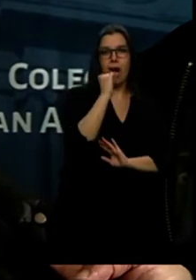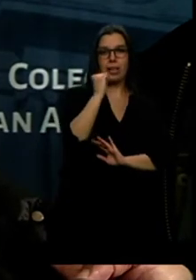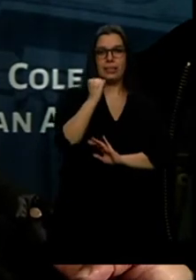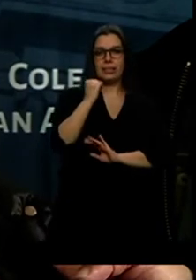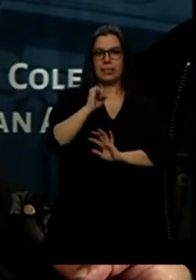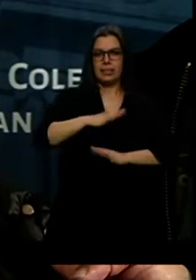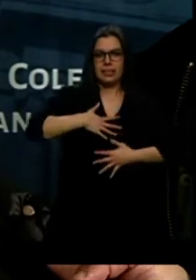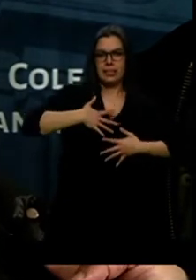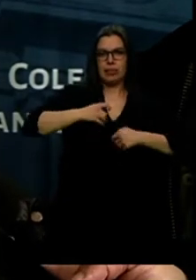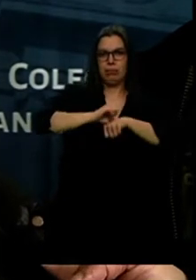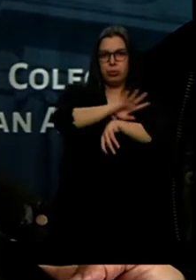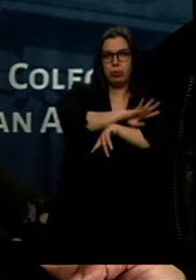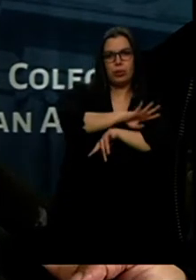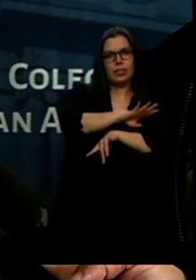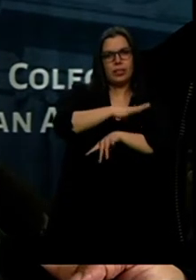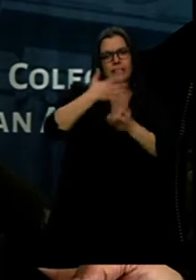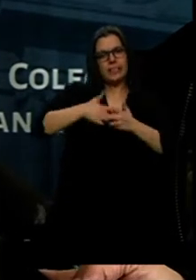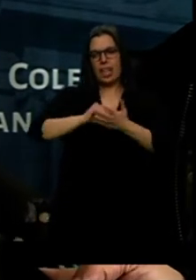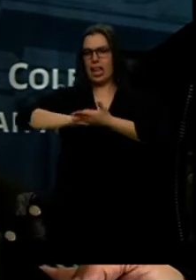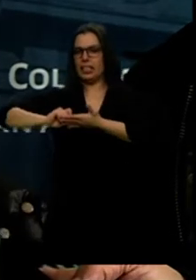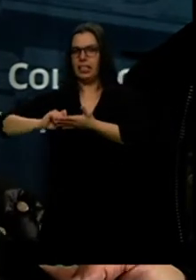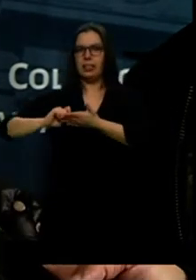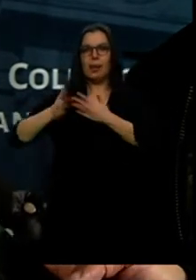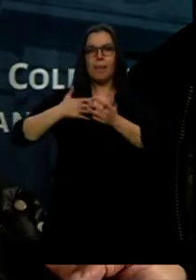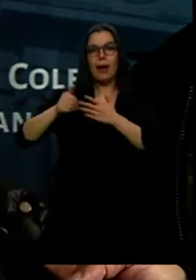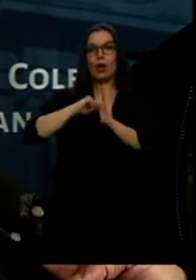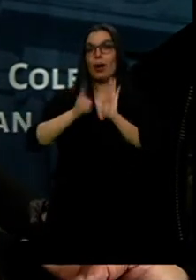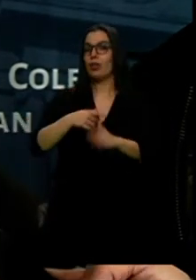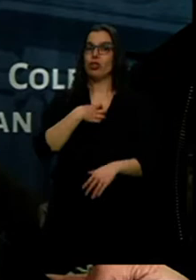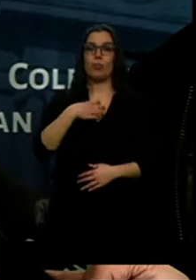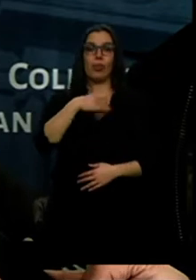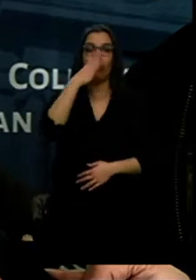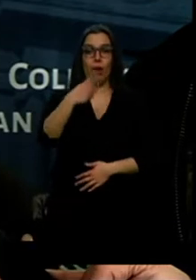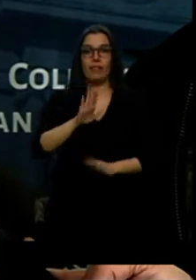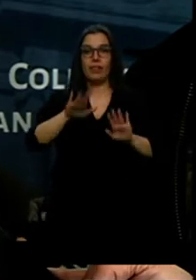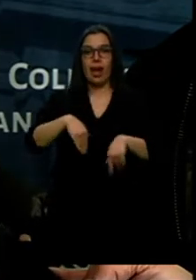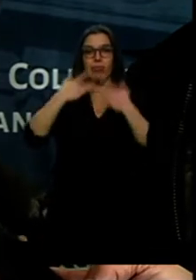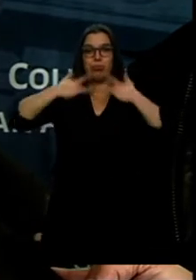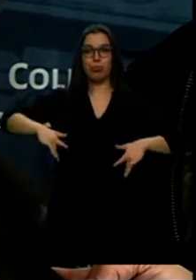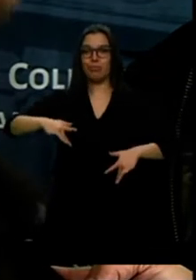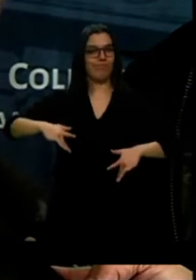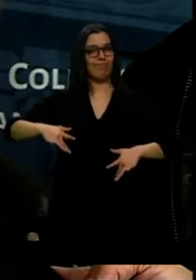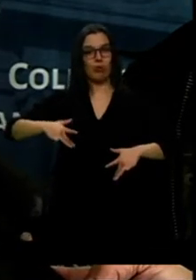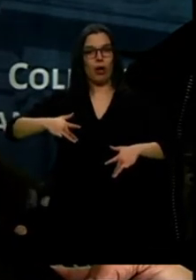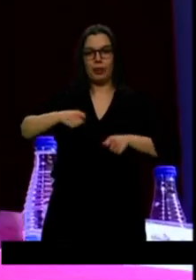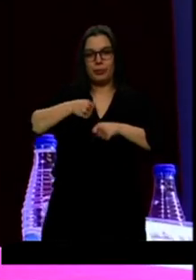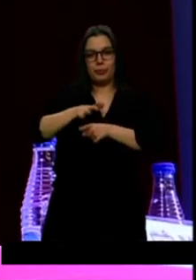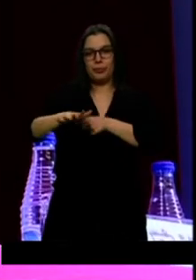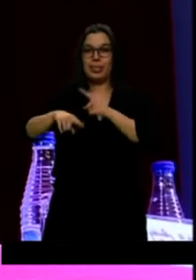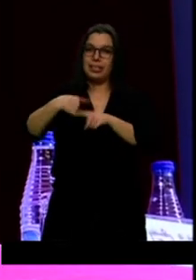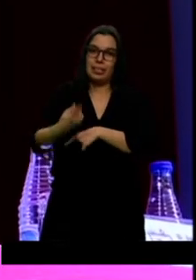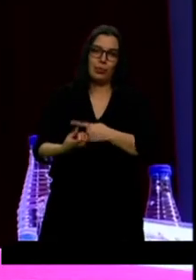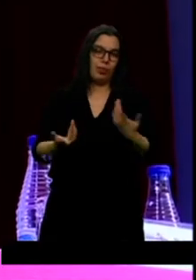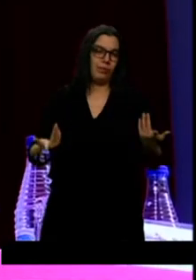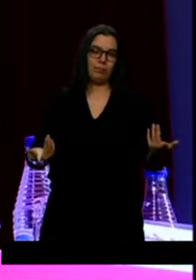llevar por ese momento, pues diría cosas que luego posteriormente no admitiría. Mientras,